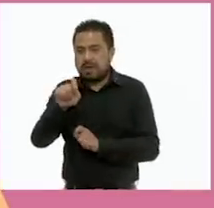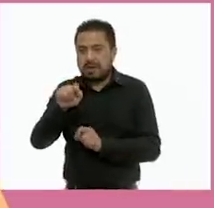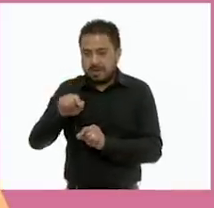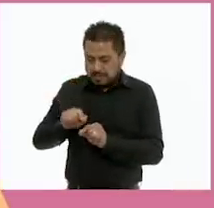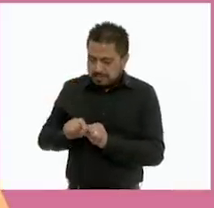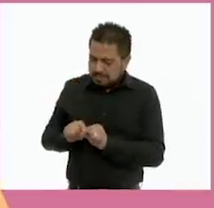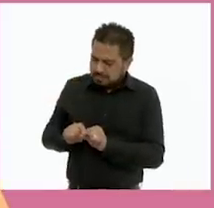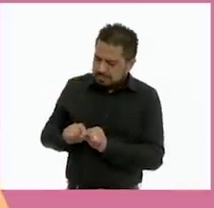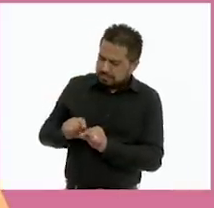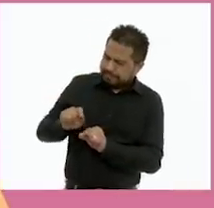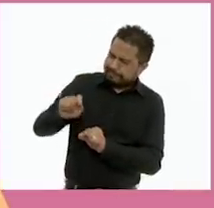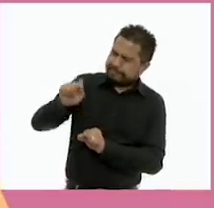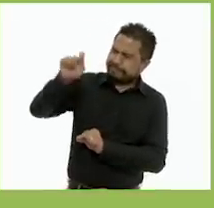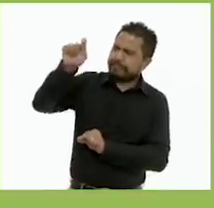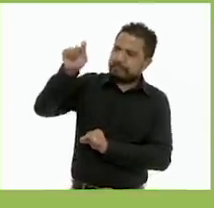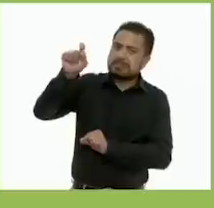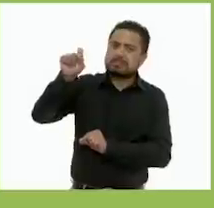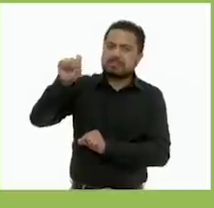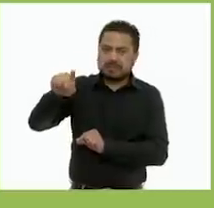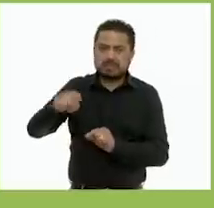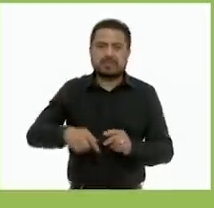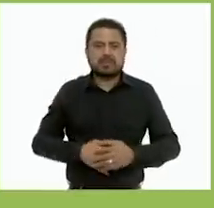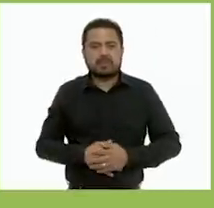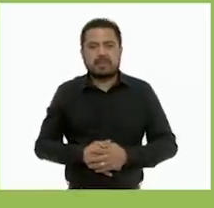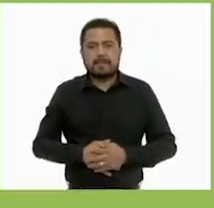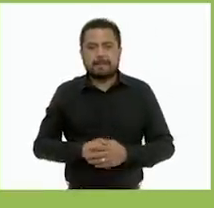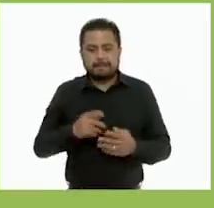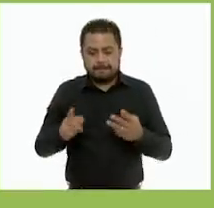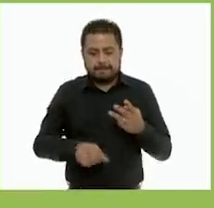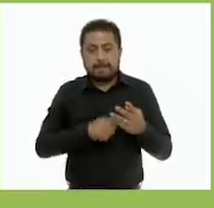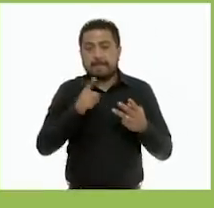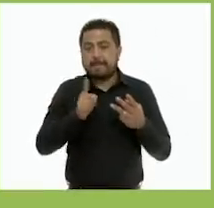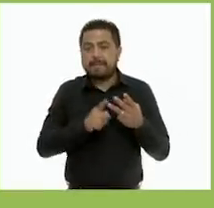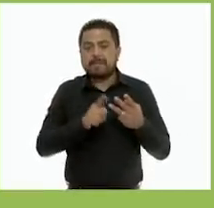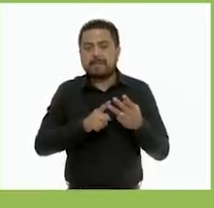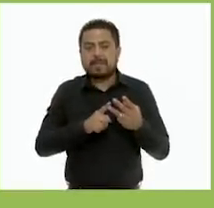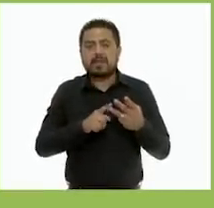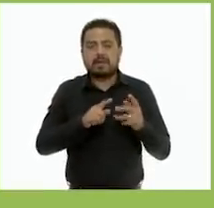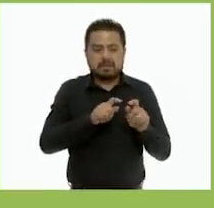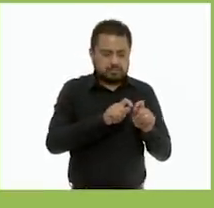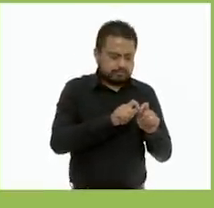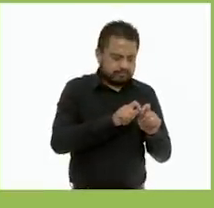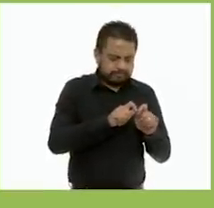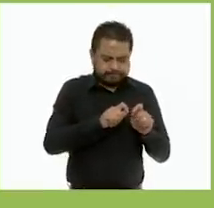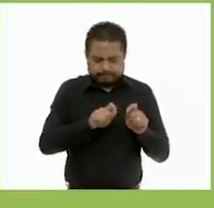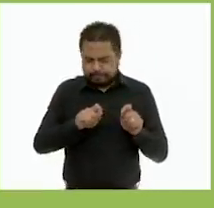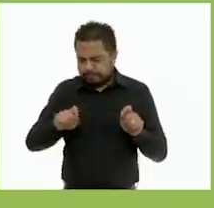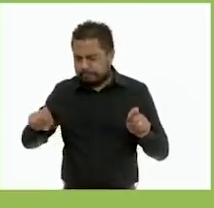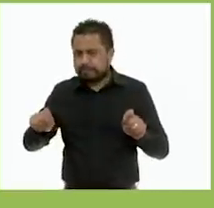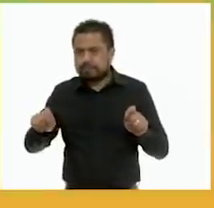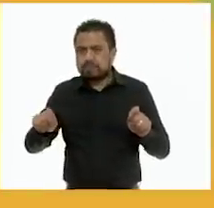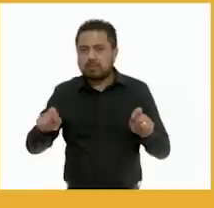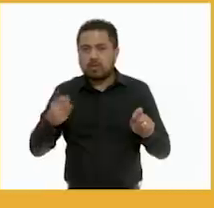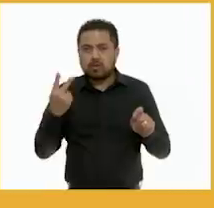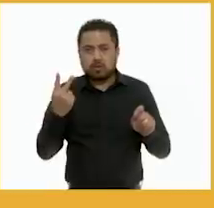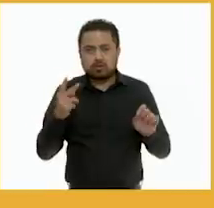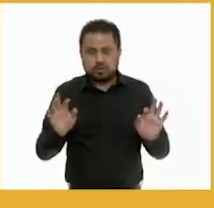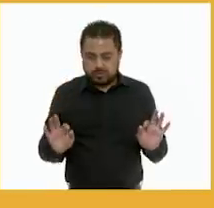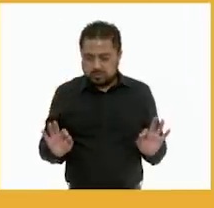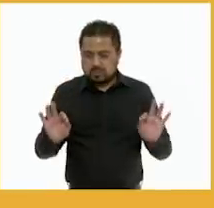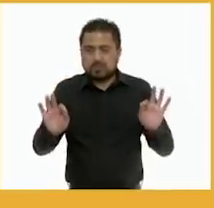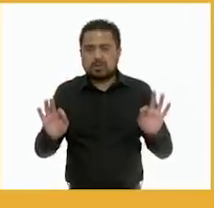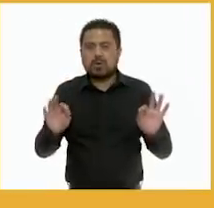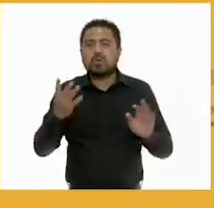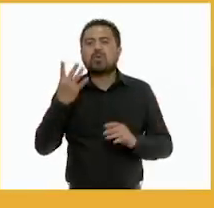anterior del otro lado de la playera 3. Traza la línea horizontal entre los dos puntos